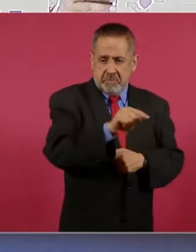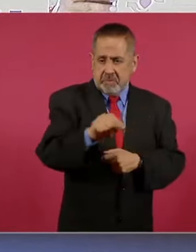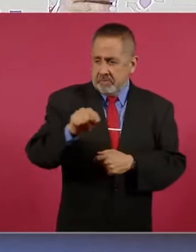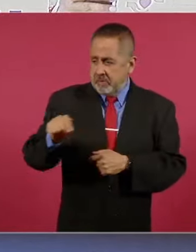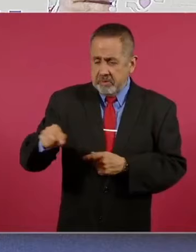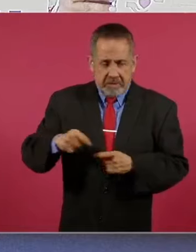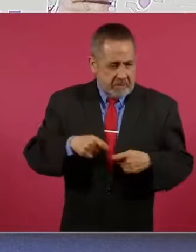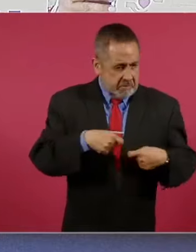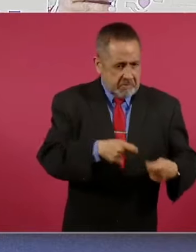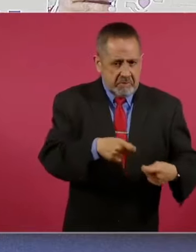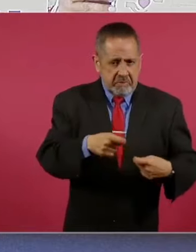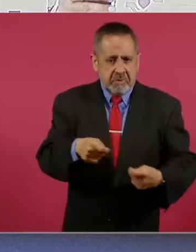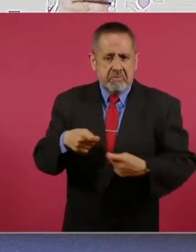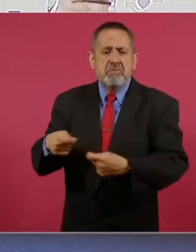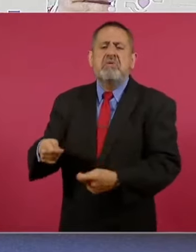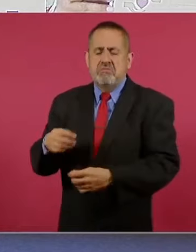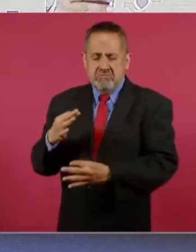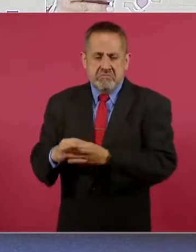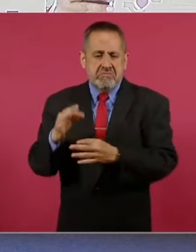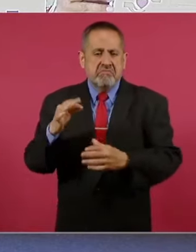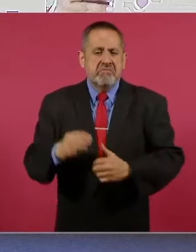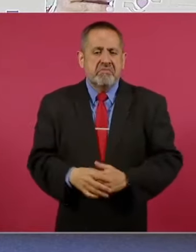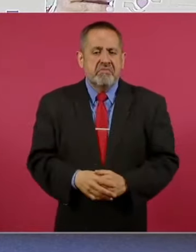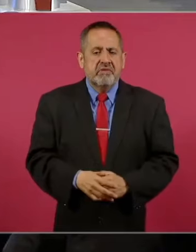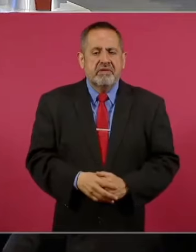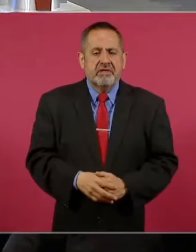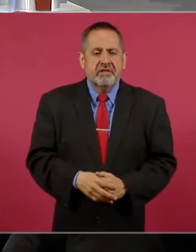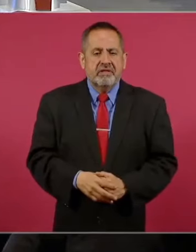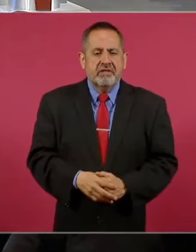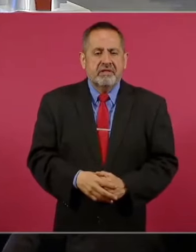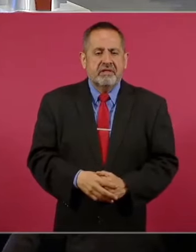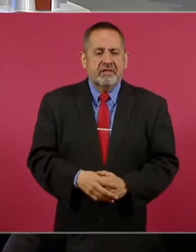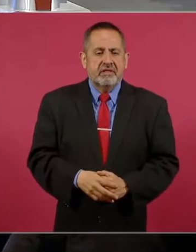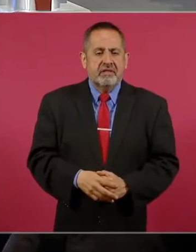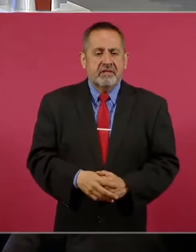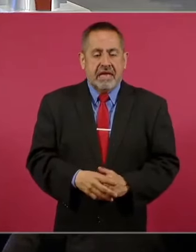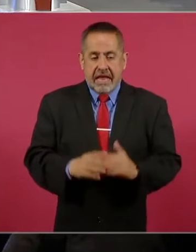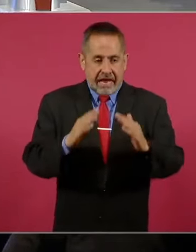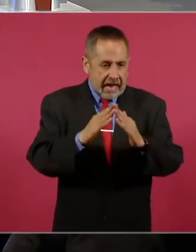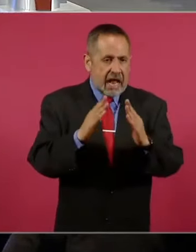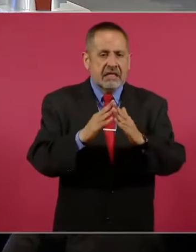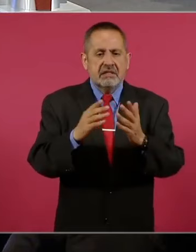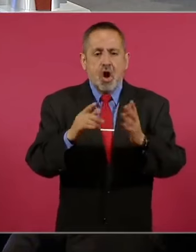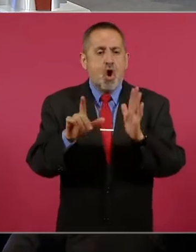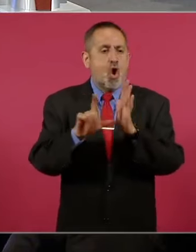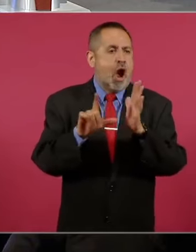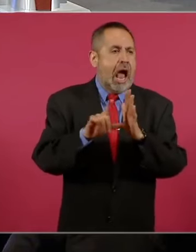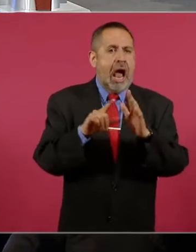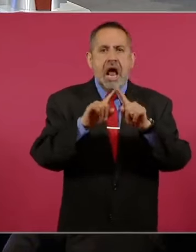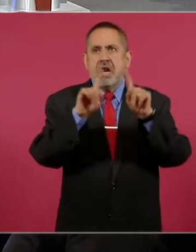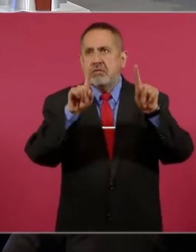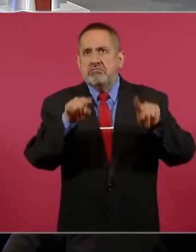viviendas y locales.